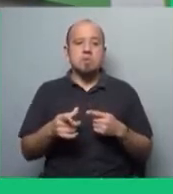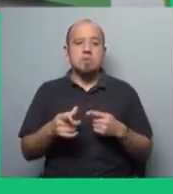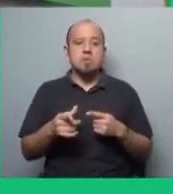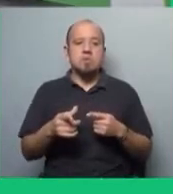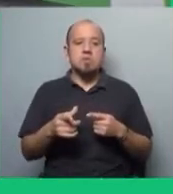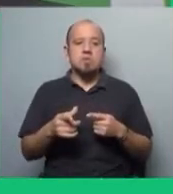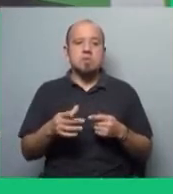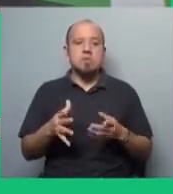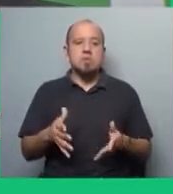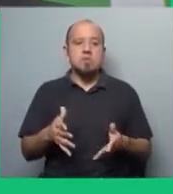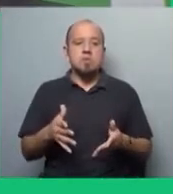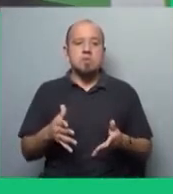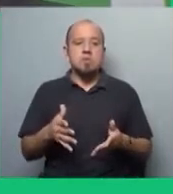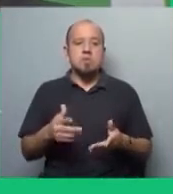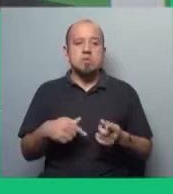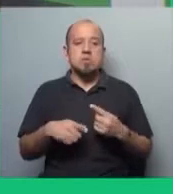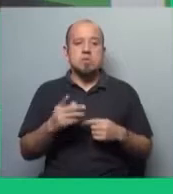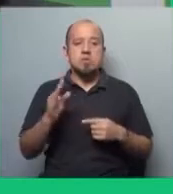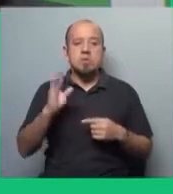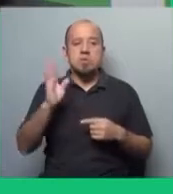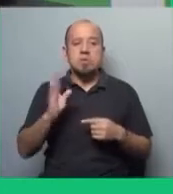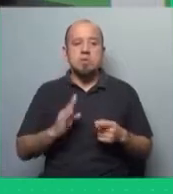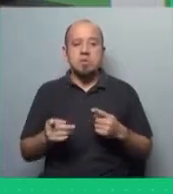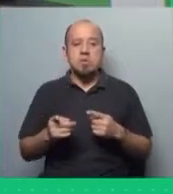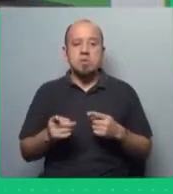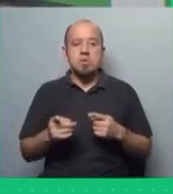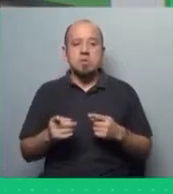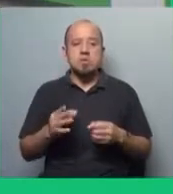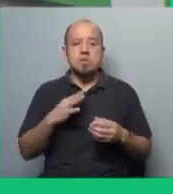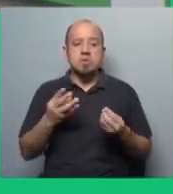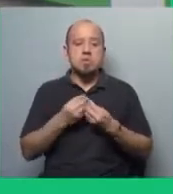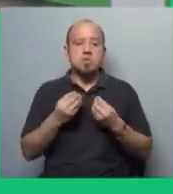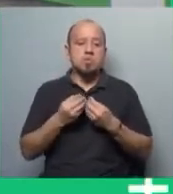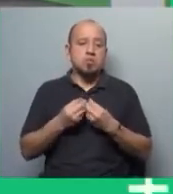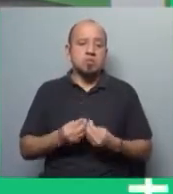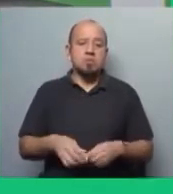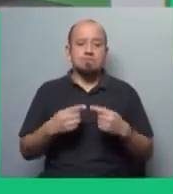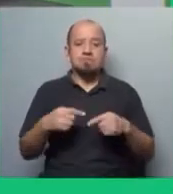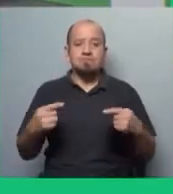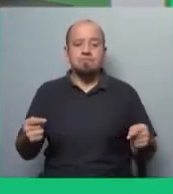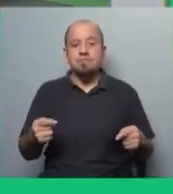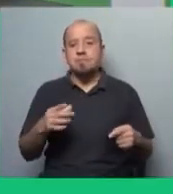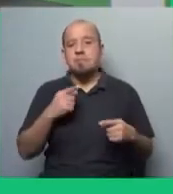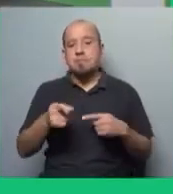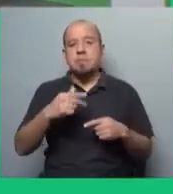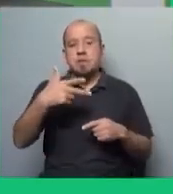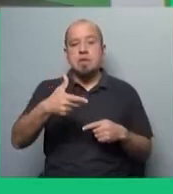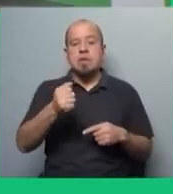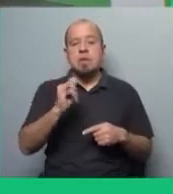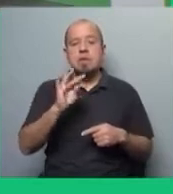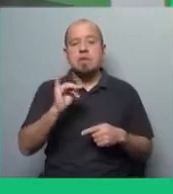son las tropas brasileñas que participan de muchas de las masacres que se producen en territorio haitiano.